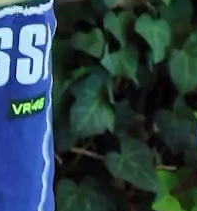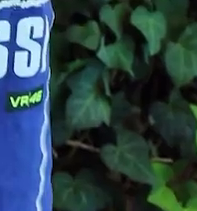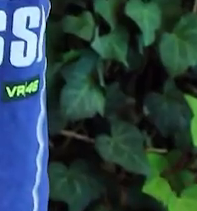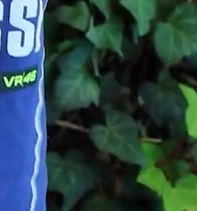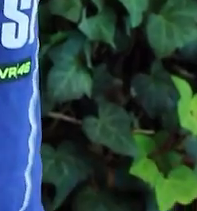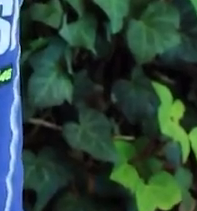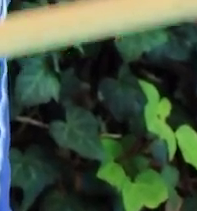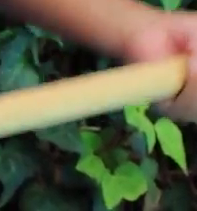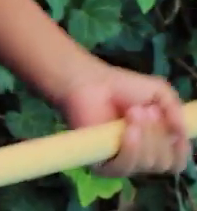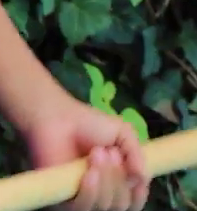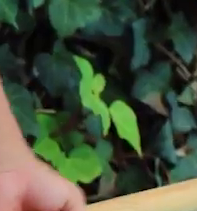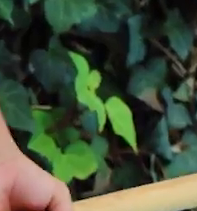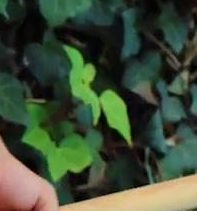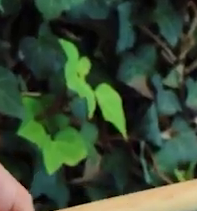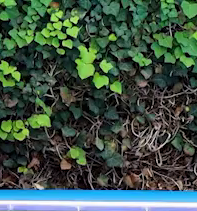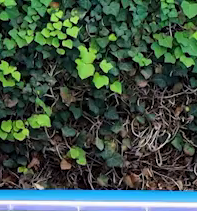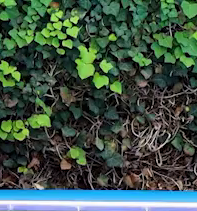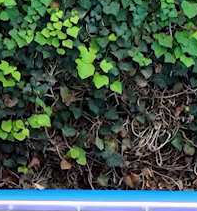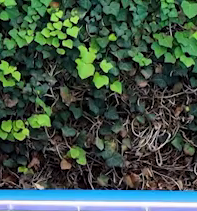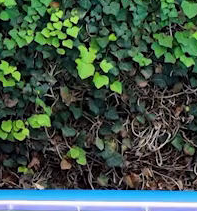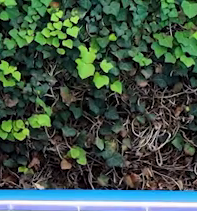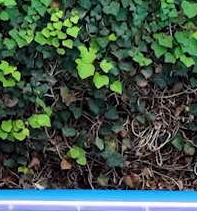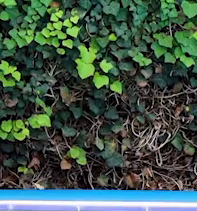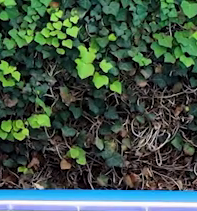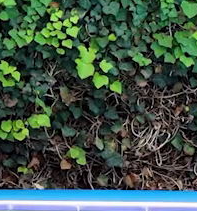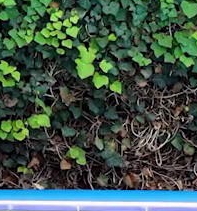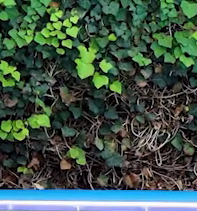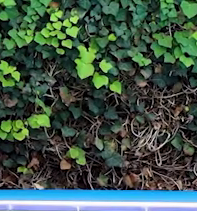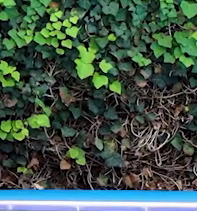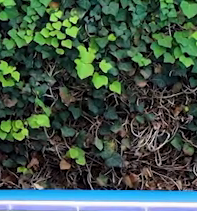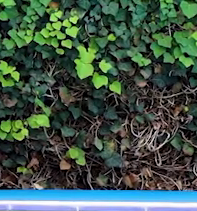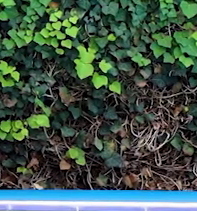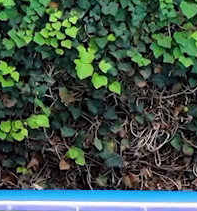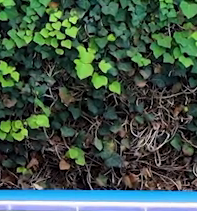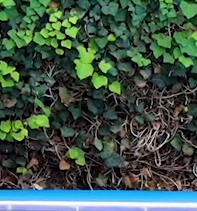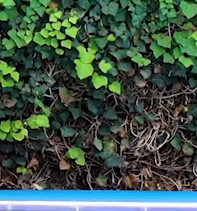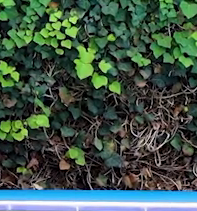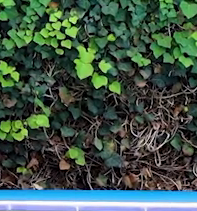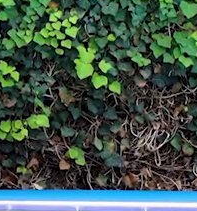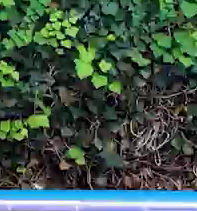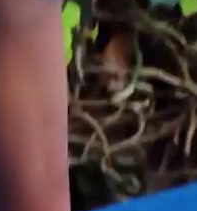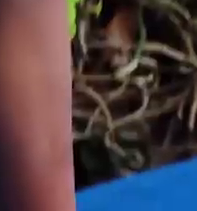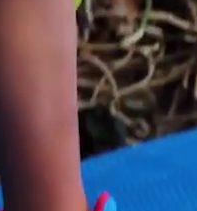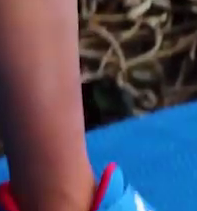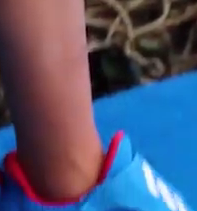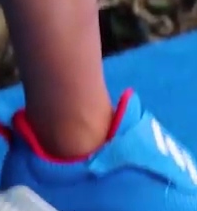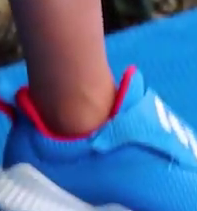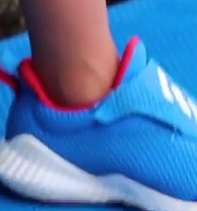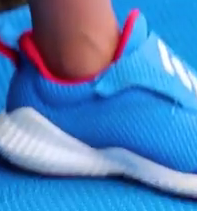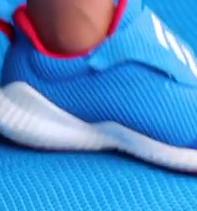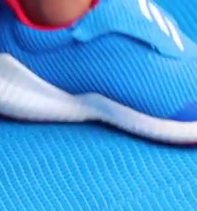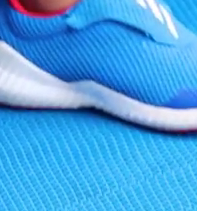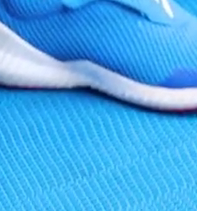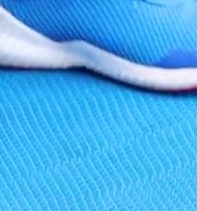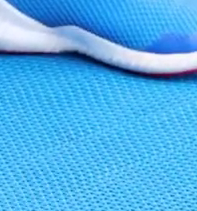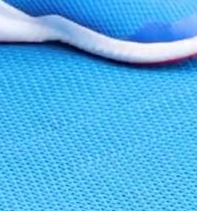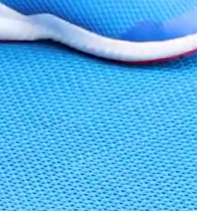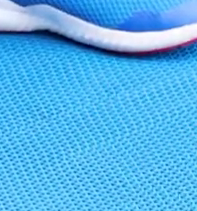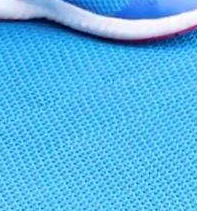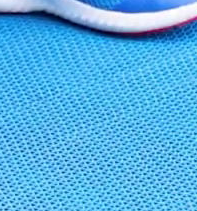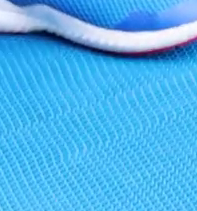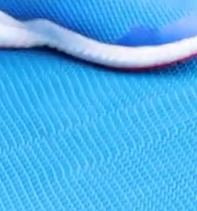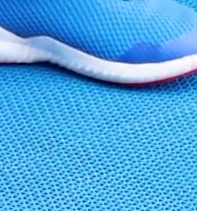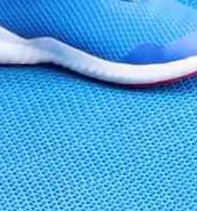Respiramos. Dos más. Uno. Dos. Bien hecho. Descansamos,